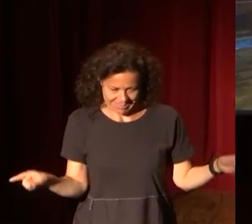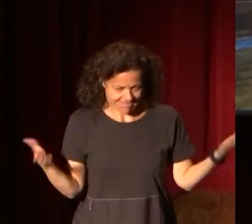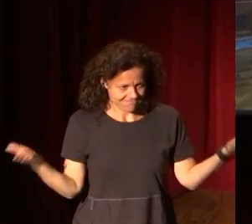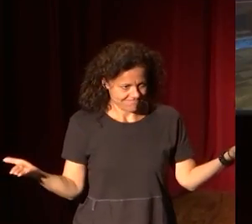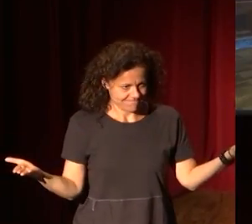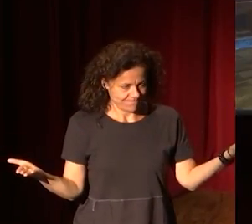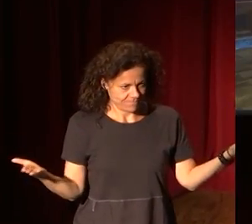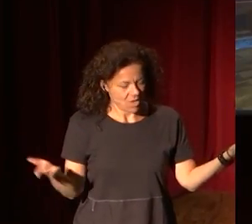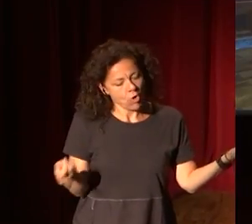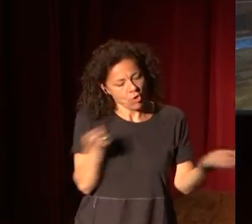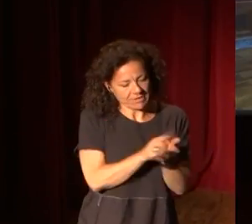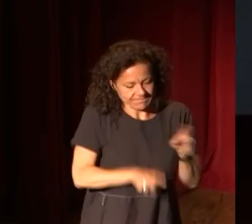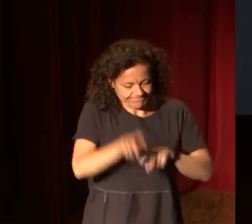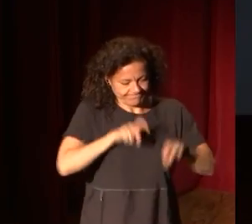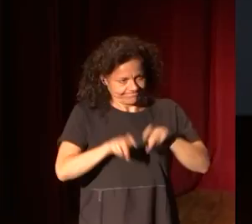Vuelvo atrás.